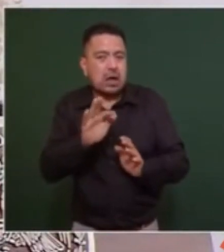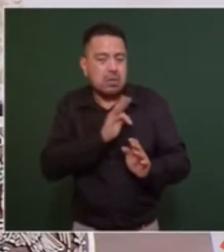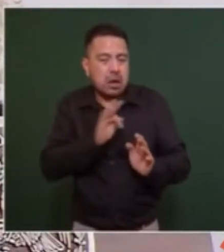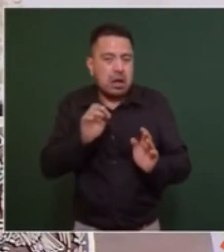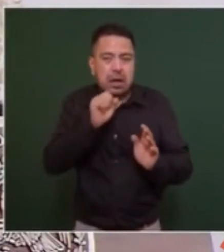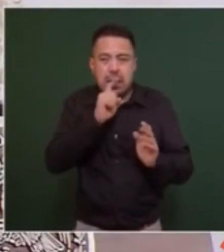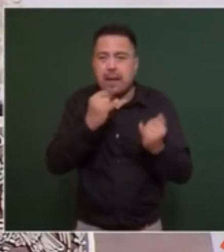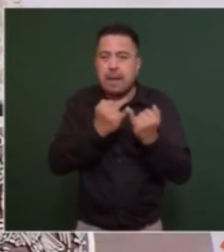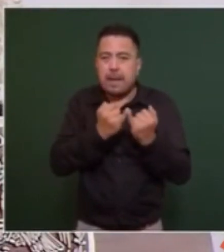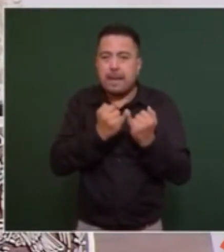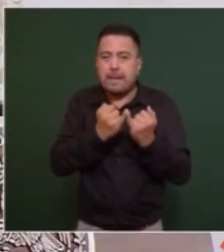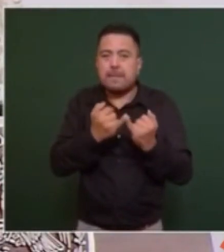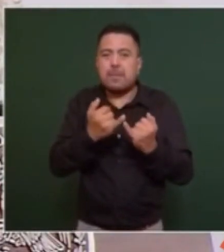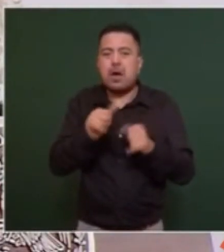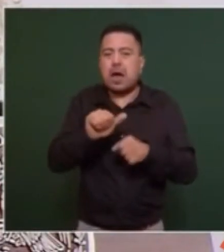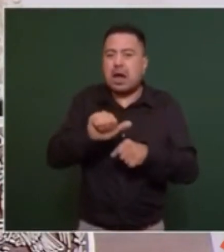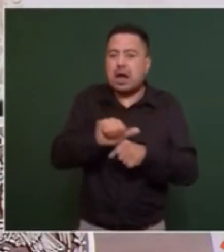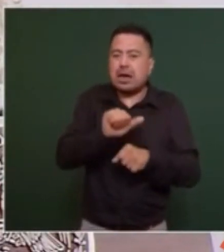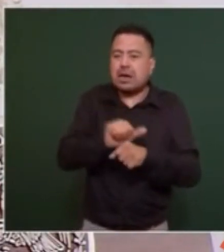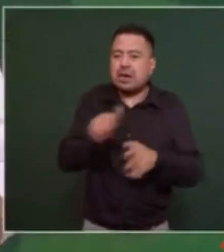con pistas de go-karts,